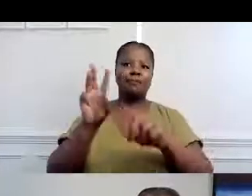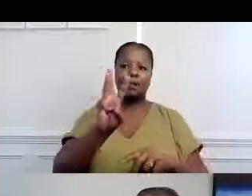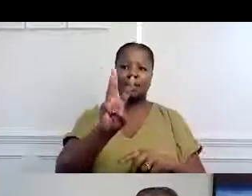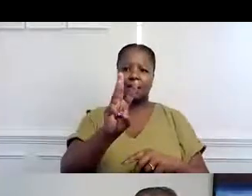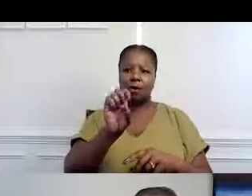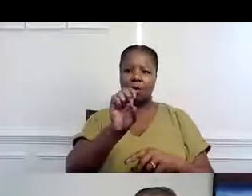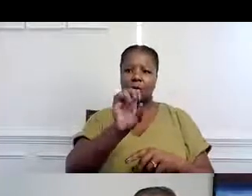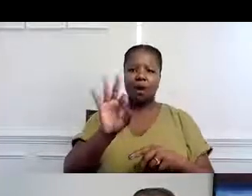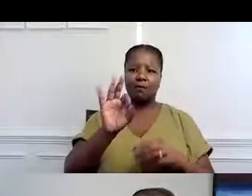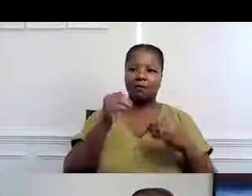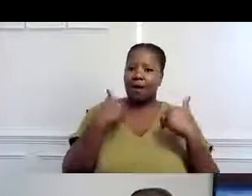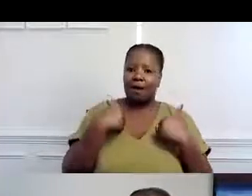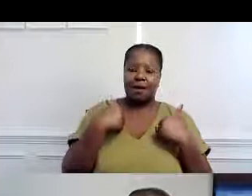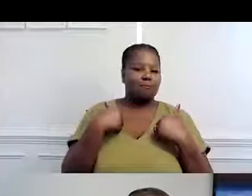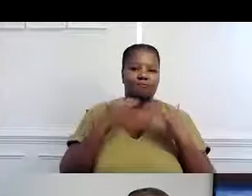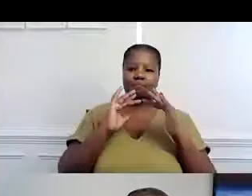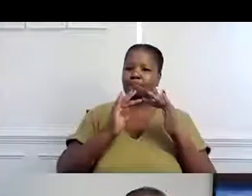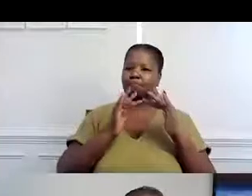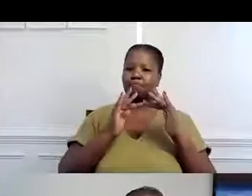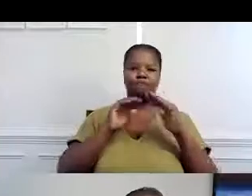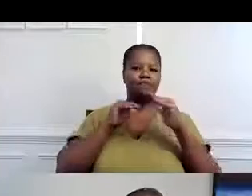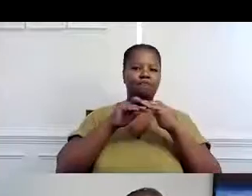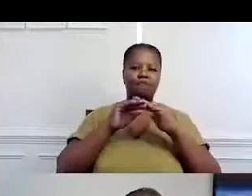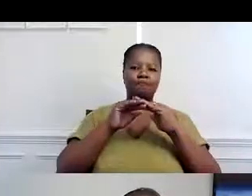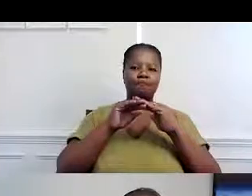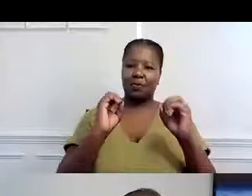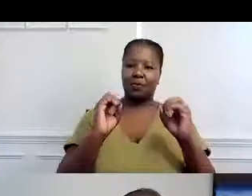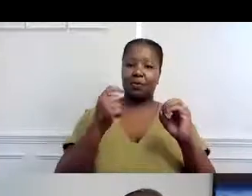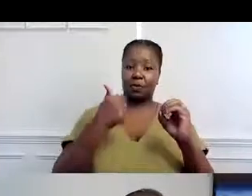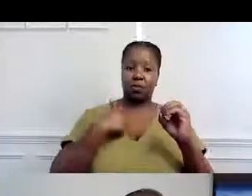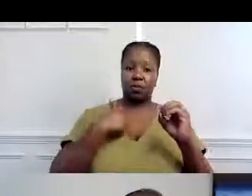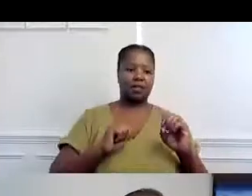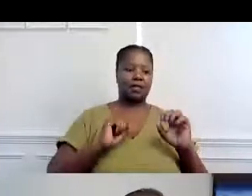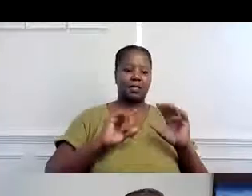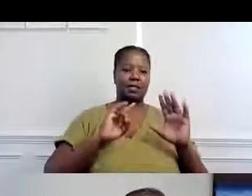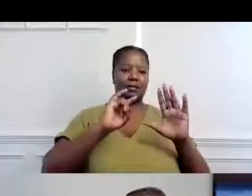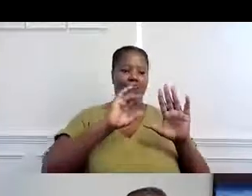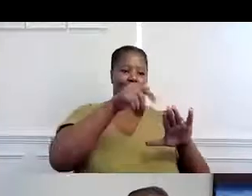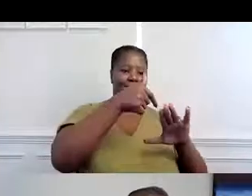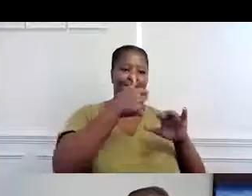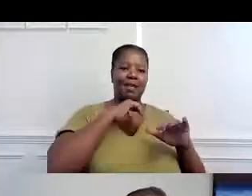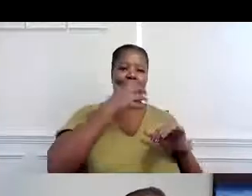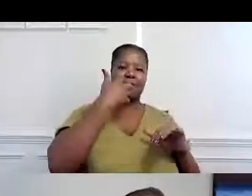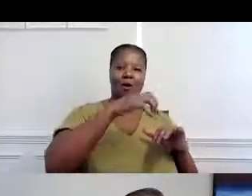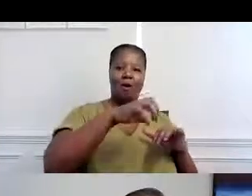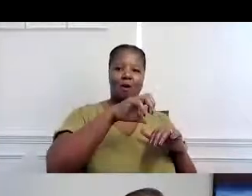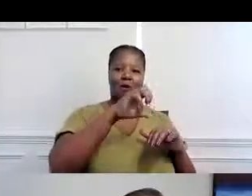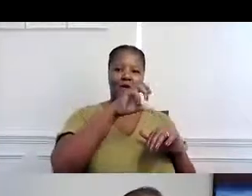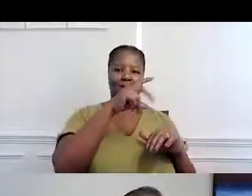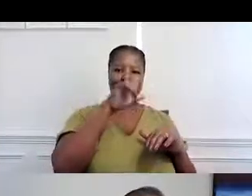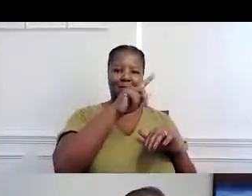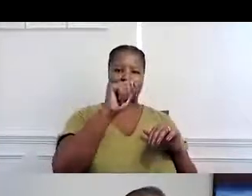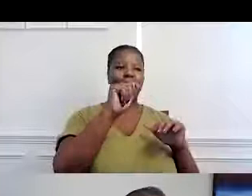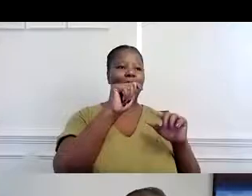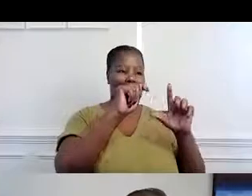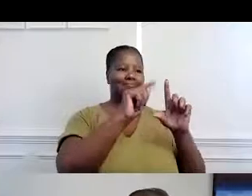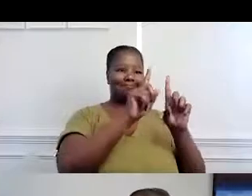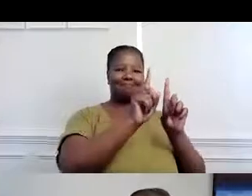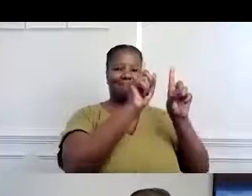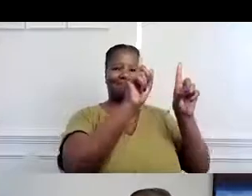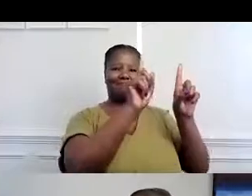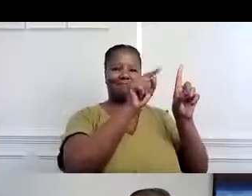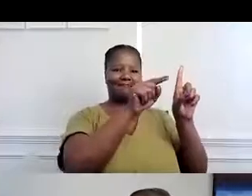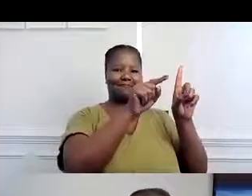Valley, nos dimos cuenta que había locales que no tenían acceso a Wi-Fi. Así que tratamos de preparar esas unidades